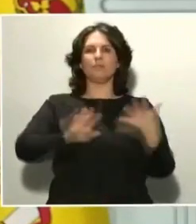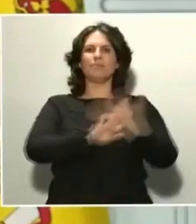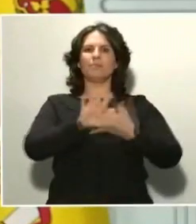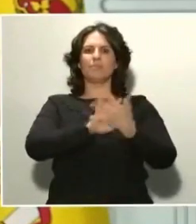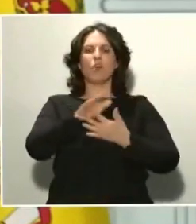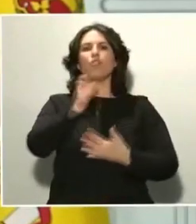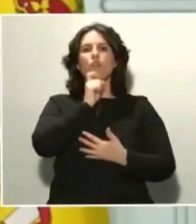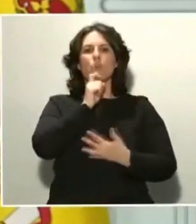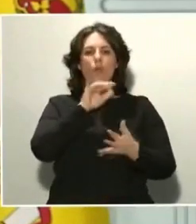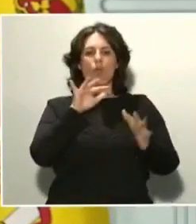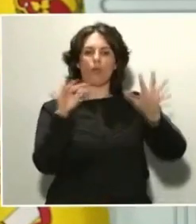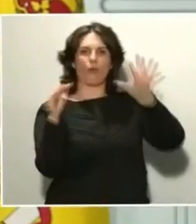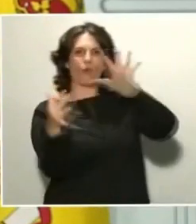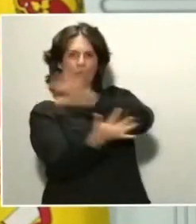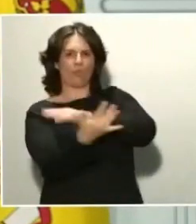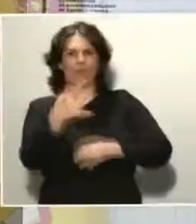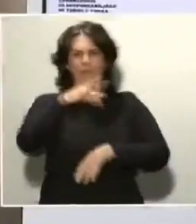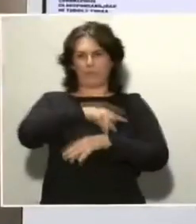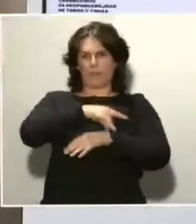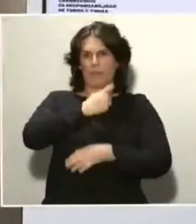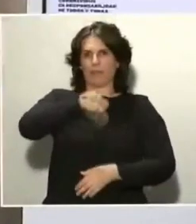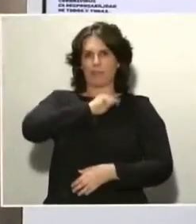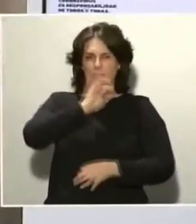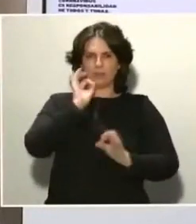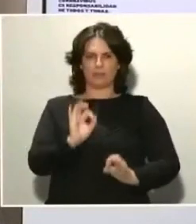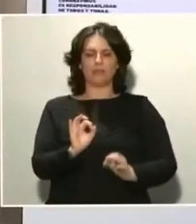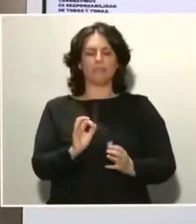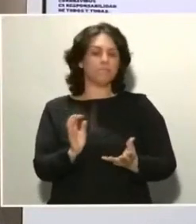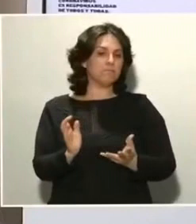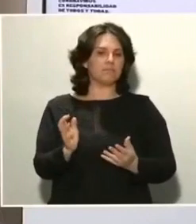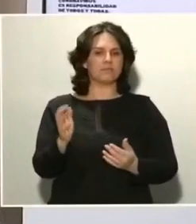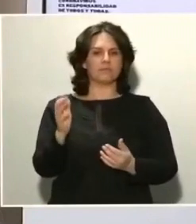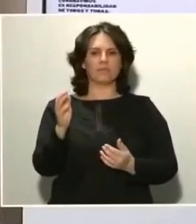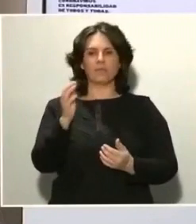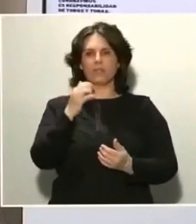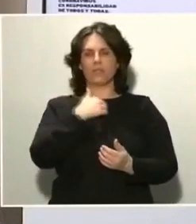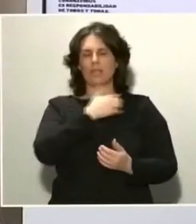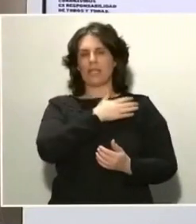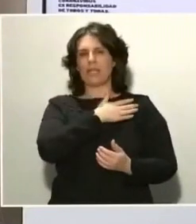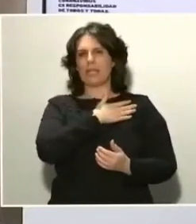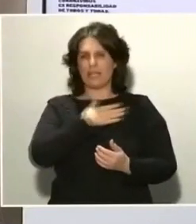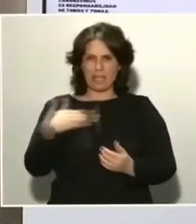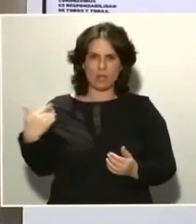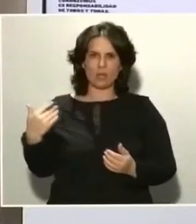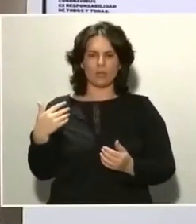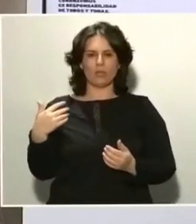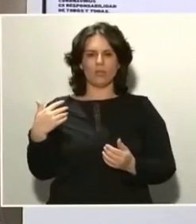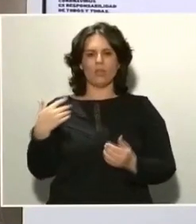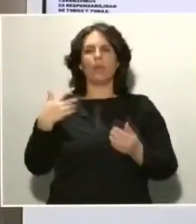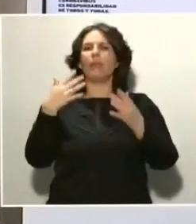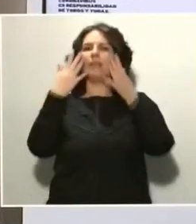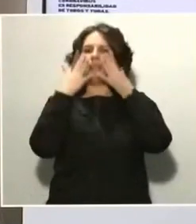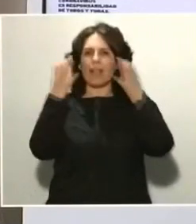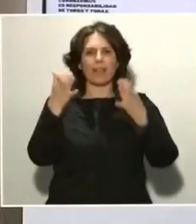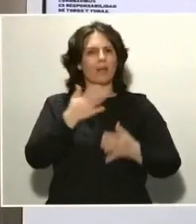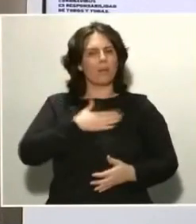España. Quiero subrayar una vez más el importantísimo y eficaz papel que están desarrollando todas las comunidades